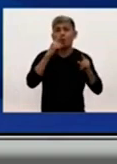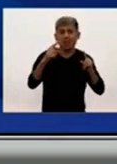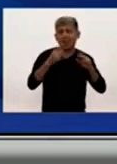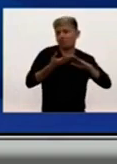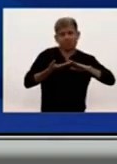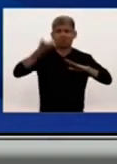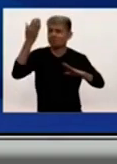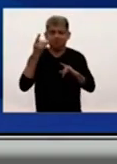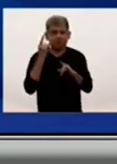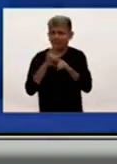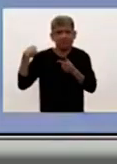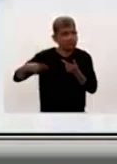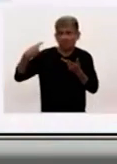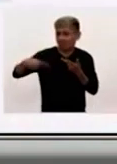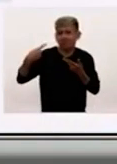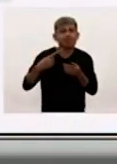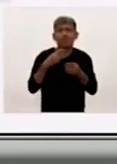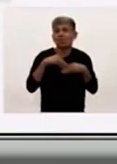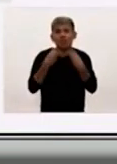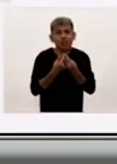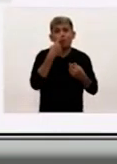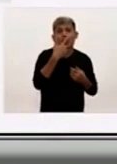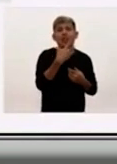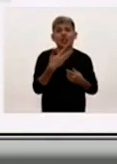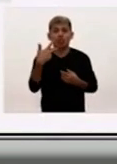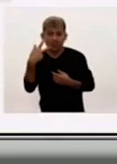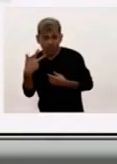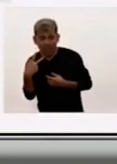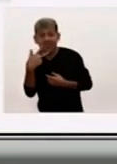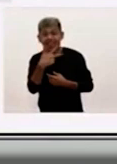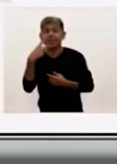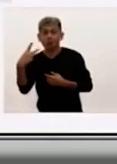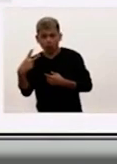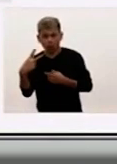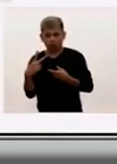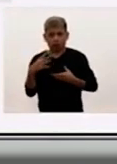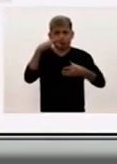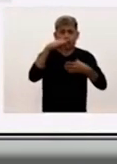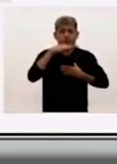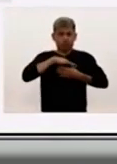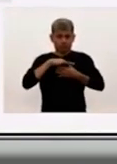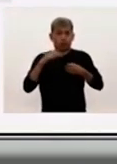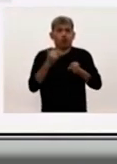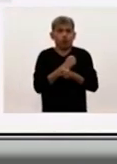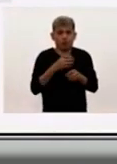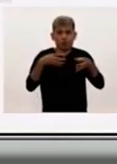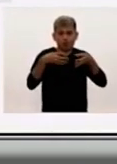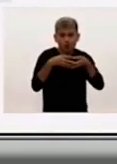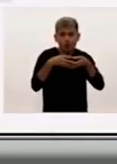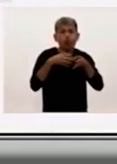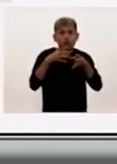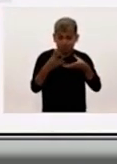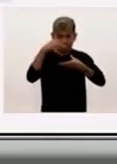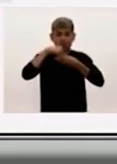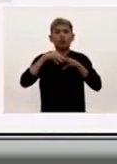casos diarios, lo que hace un total de 1.532 casos reportados, sumando un